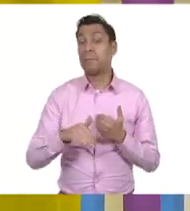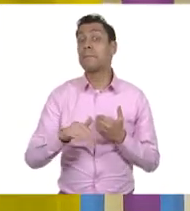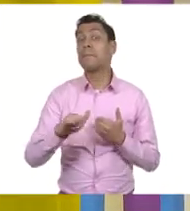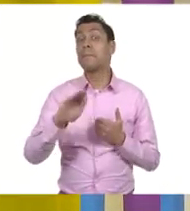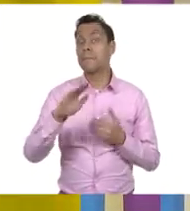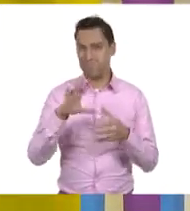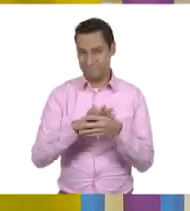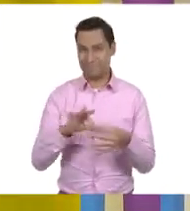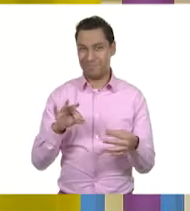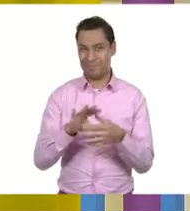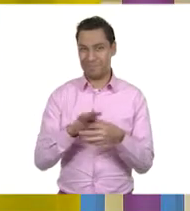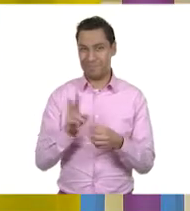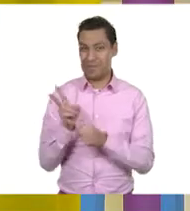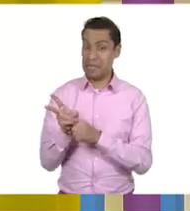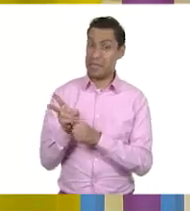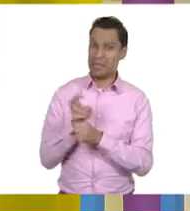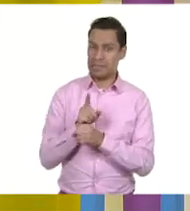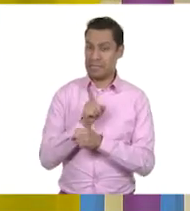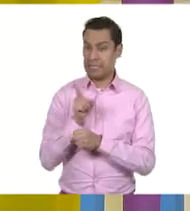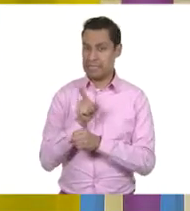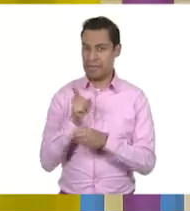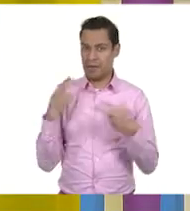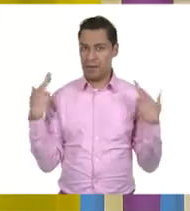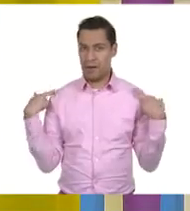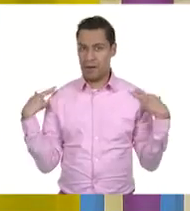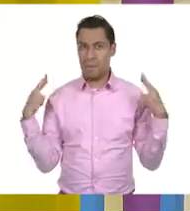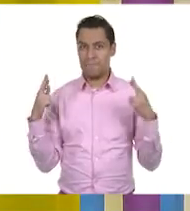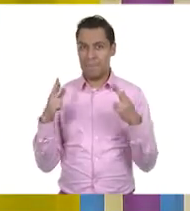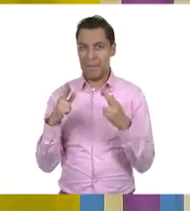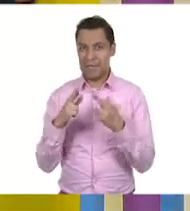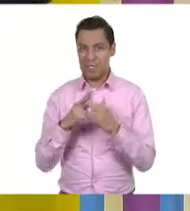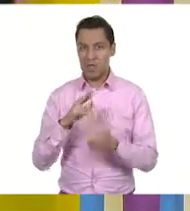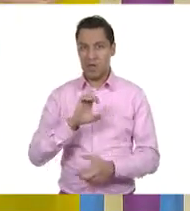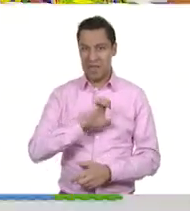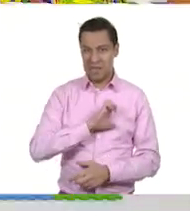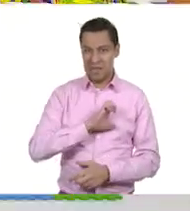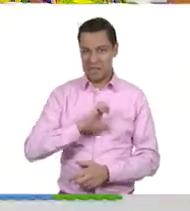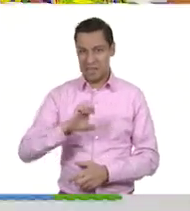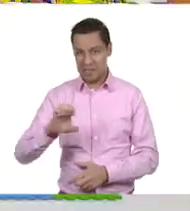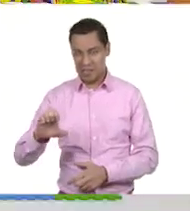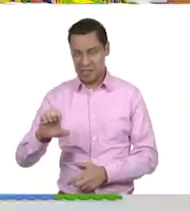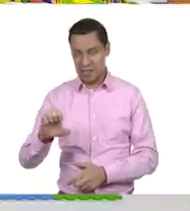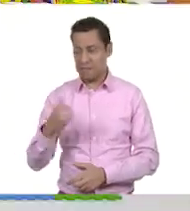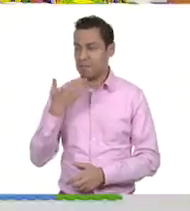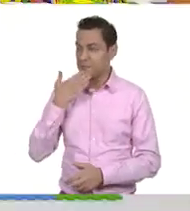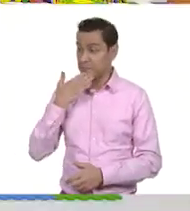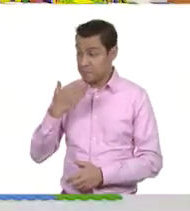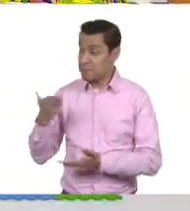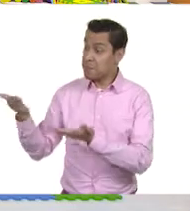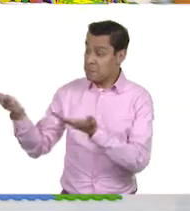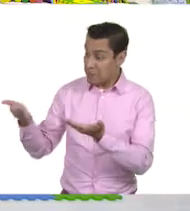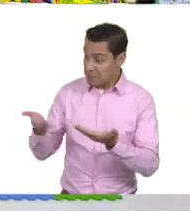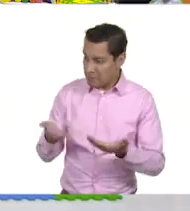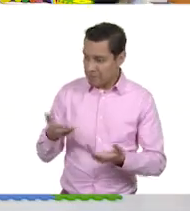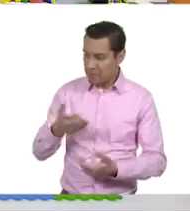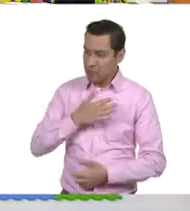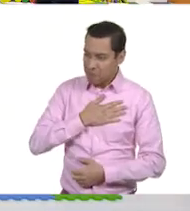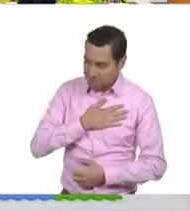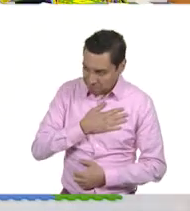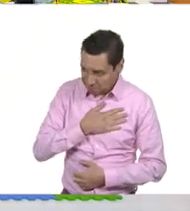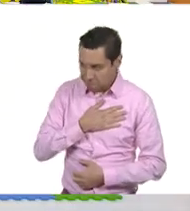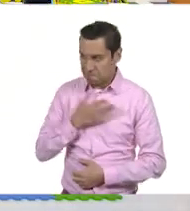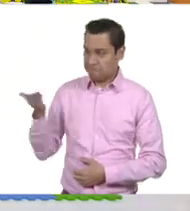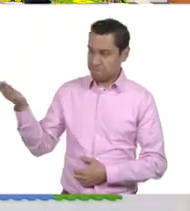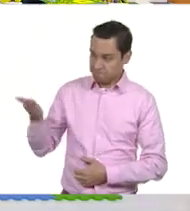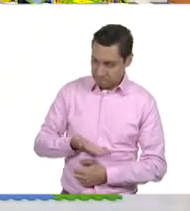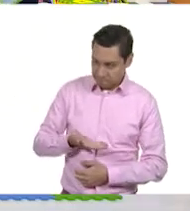en el tema, vamos a invitar al maestro Ezequiel, que ya está aquí con nosotros. Maestro, bienvenido. Te saludo con el corazón y con mucho